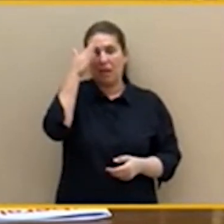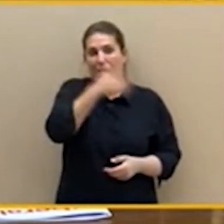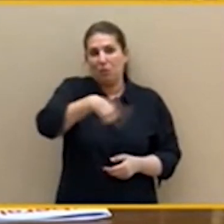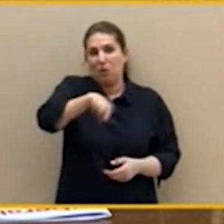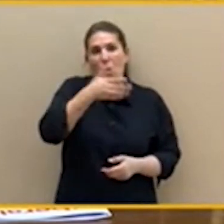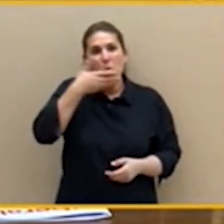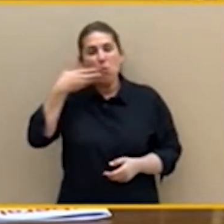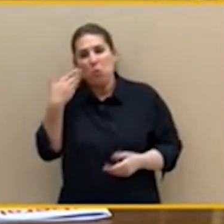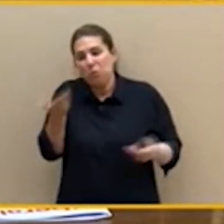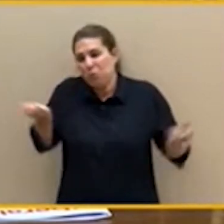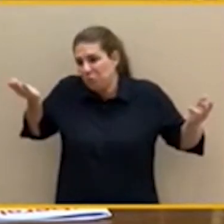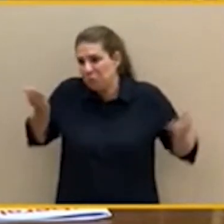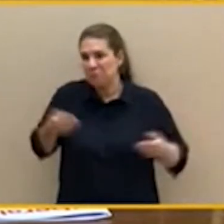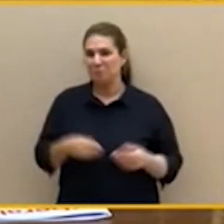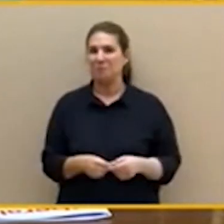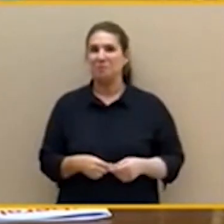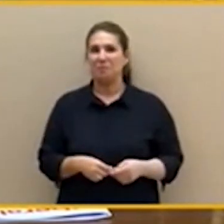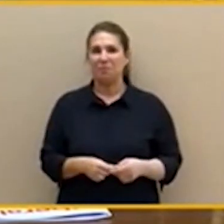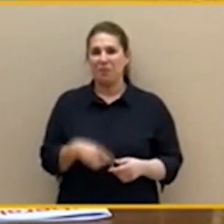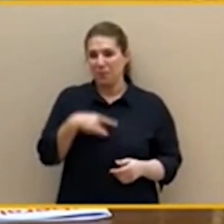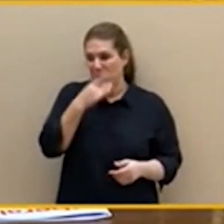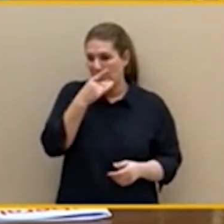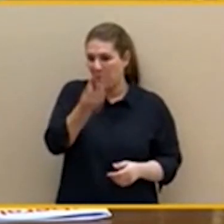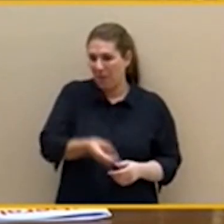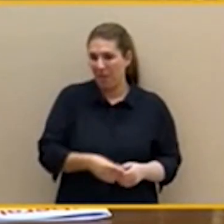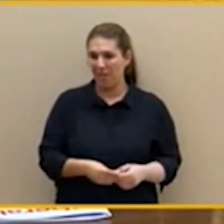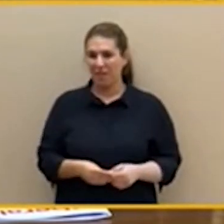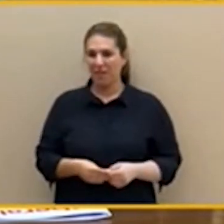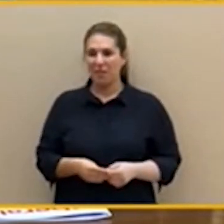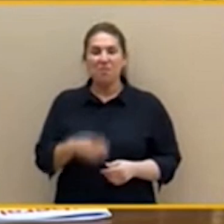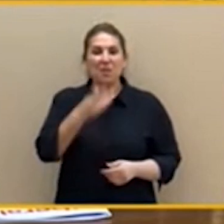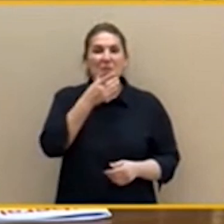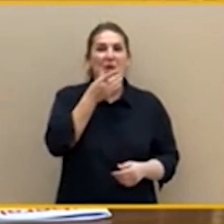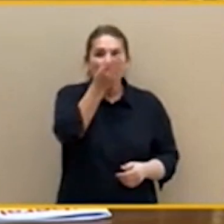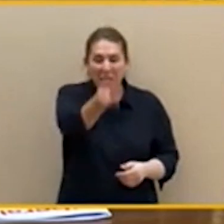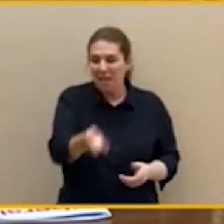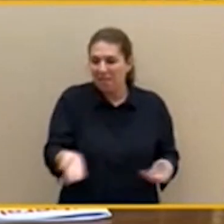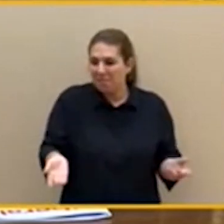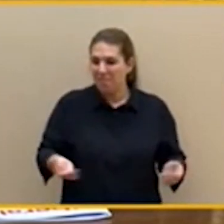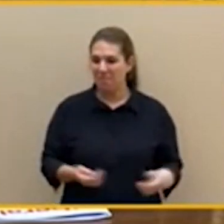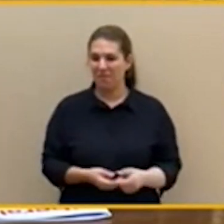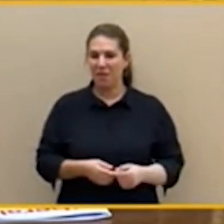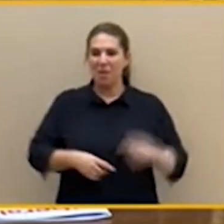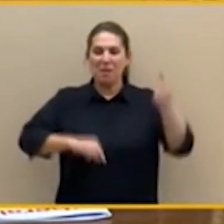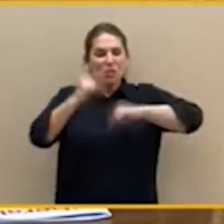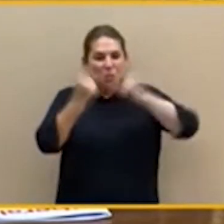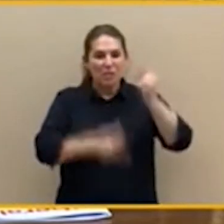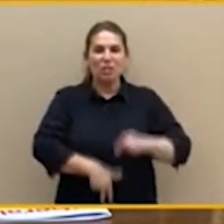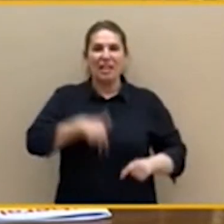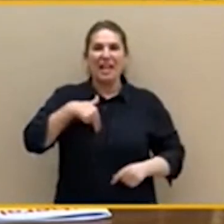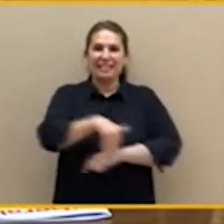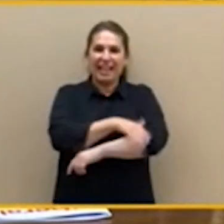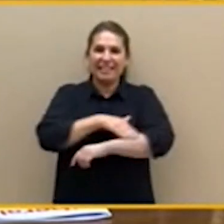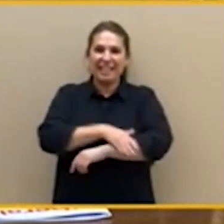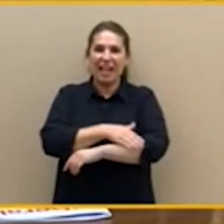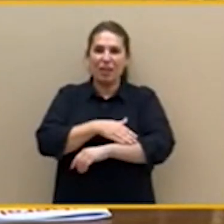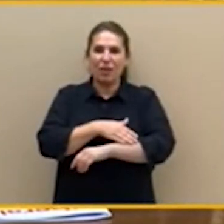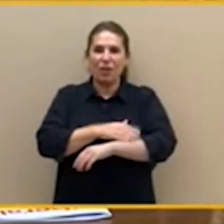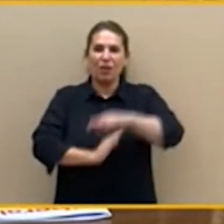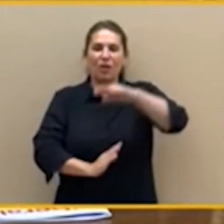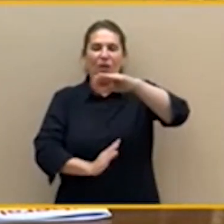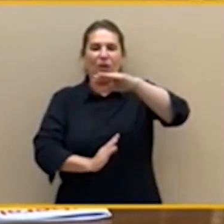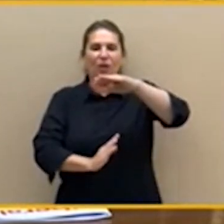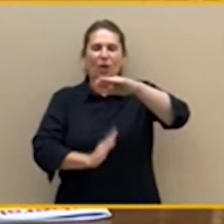¡Qué vergüenza! Que los presupuestos generales del Estado se paguen a cambio de terroristas. ¡Qué vergüenza! Si esto lo reconoció Tegui.